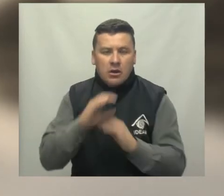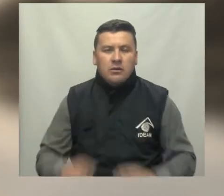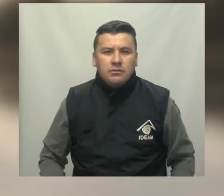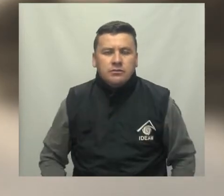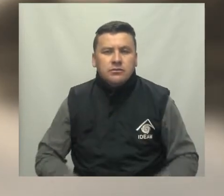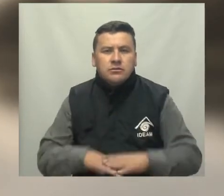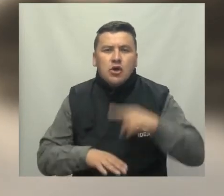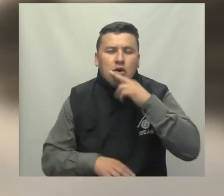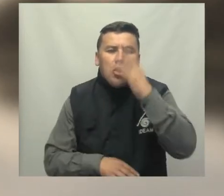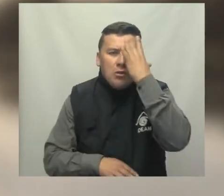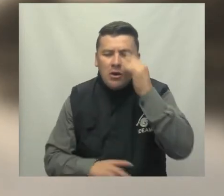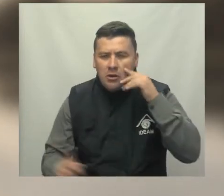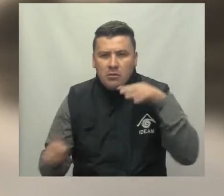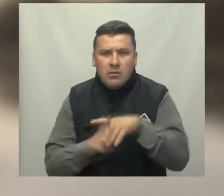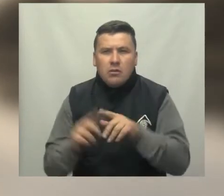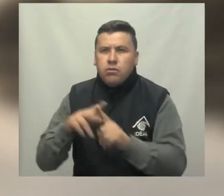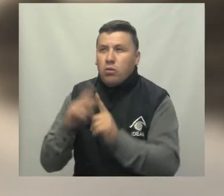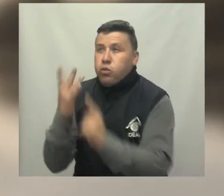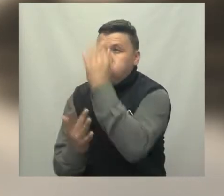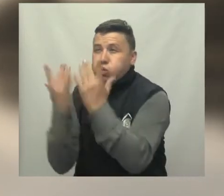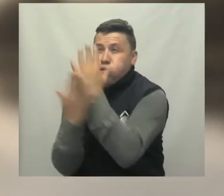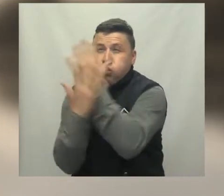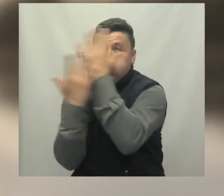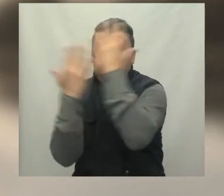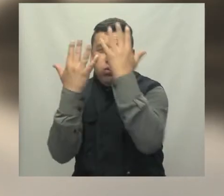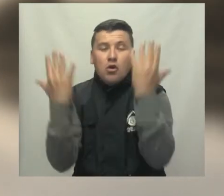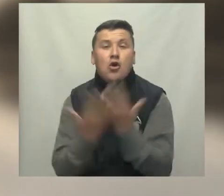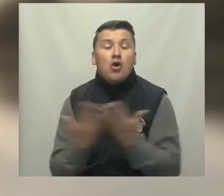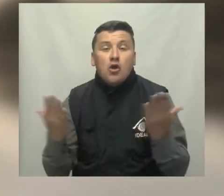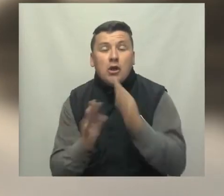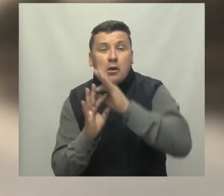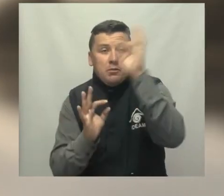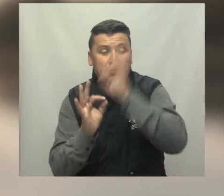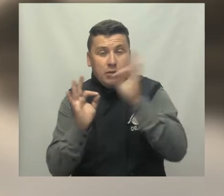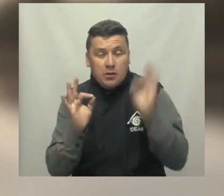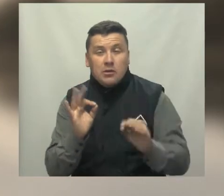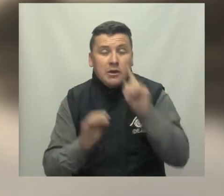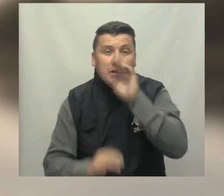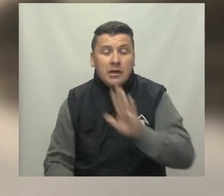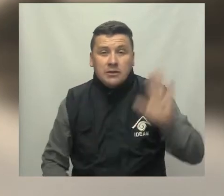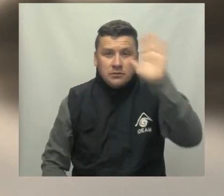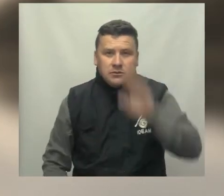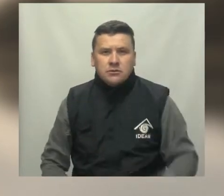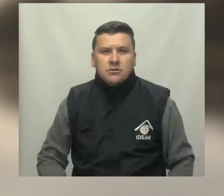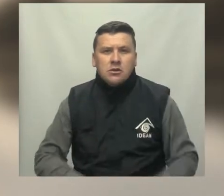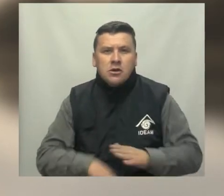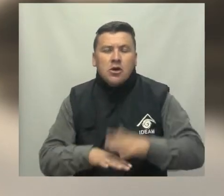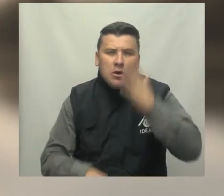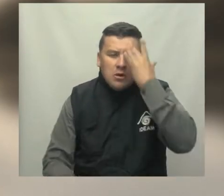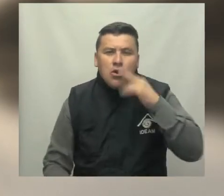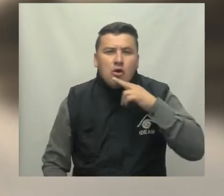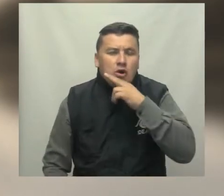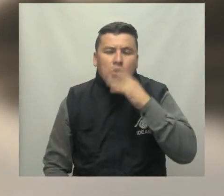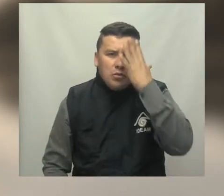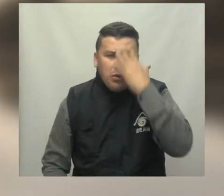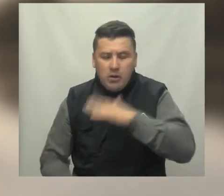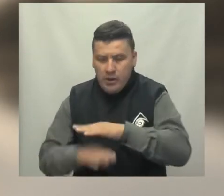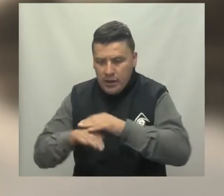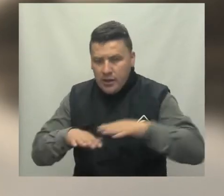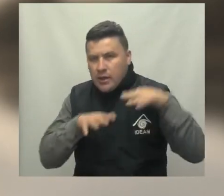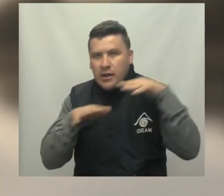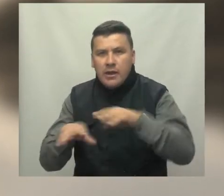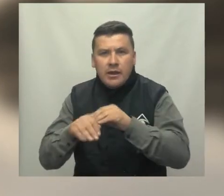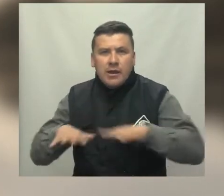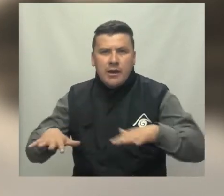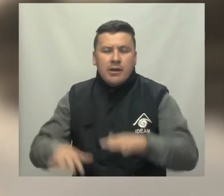Alerta roja por alta amenaza de incendios forestales en varias regiones del territorio nacional Alerta roja por alta amenaza de deslizamientos